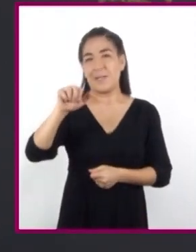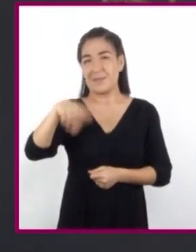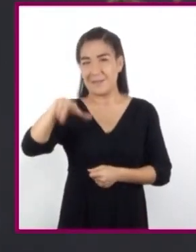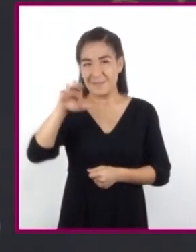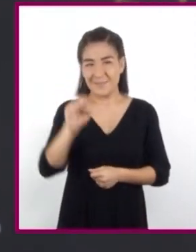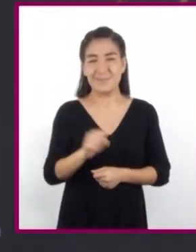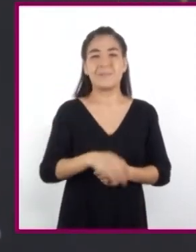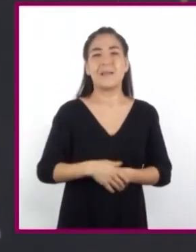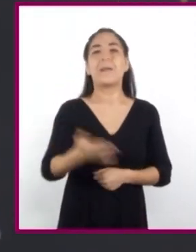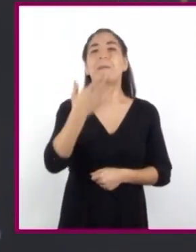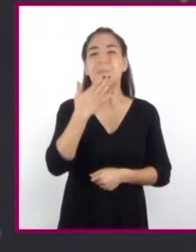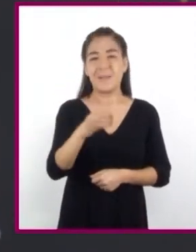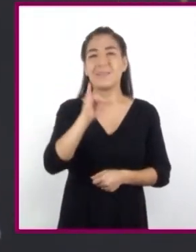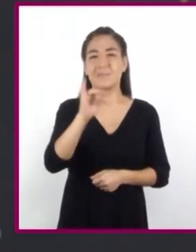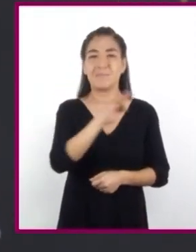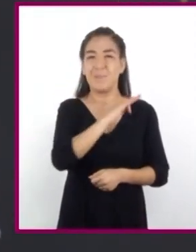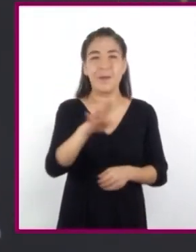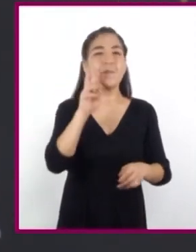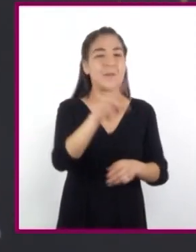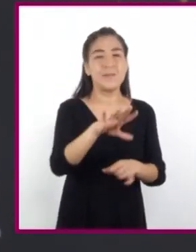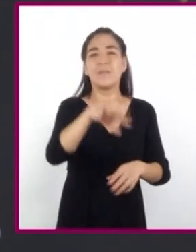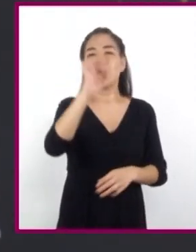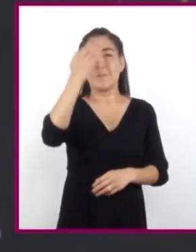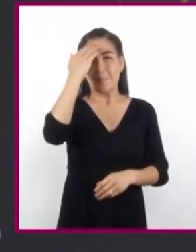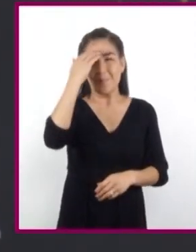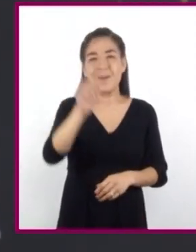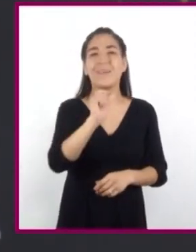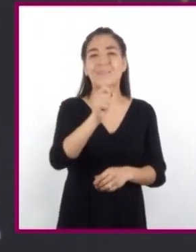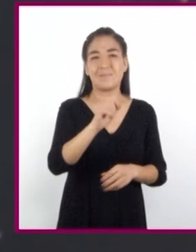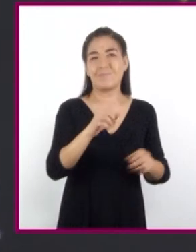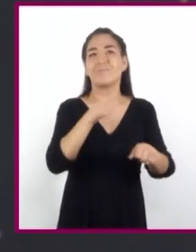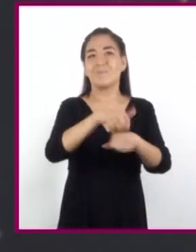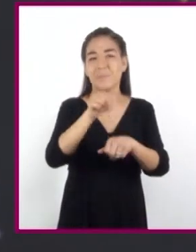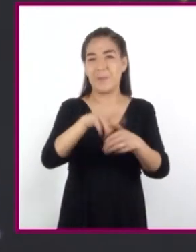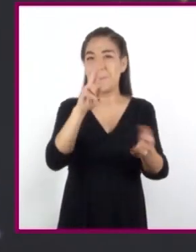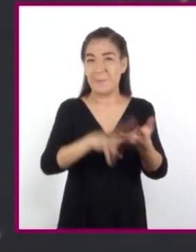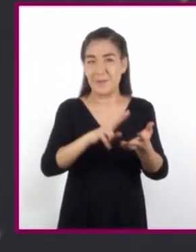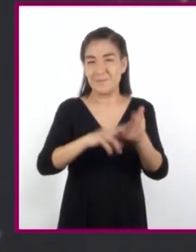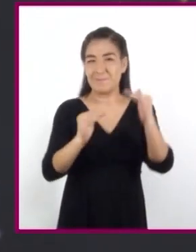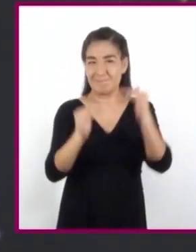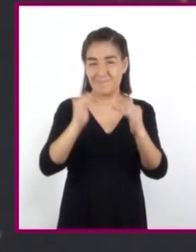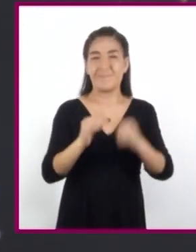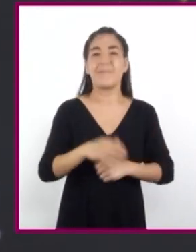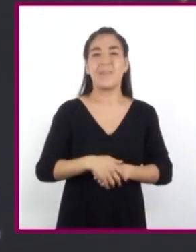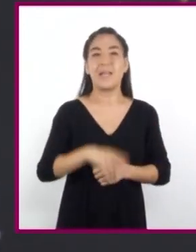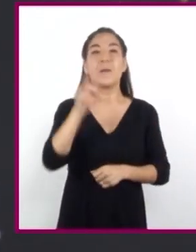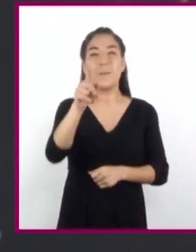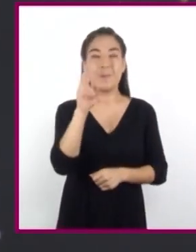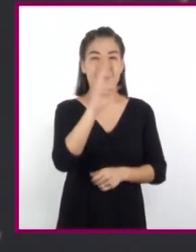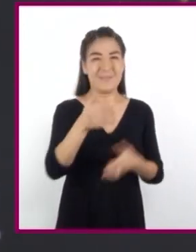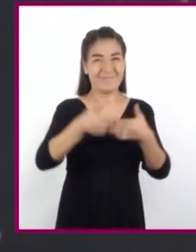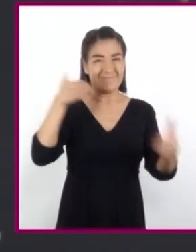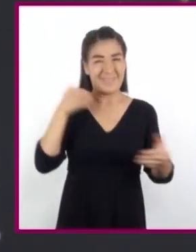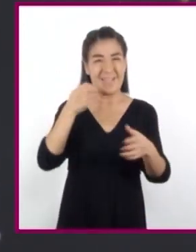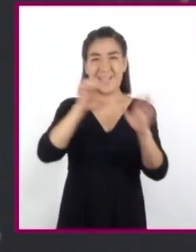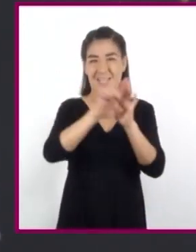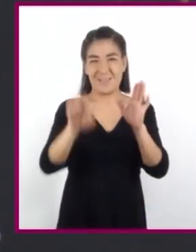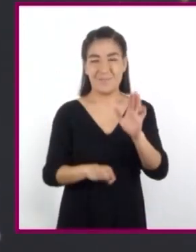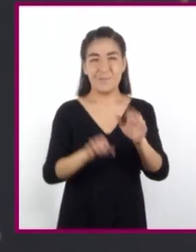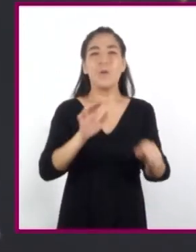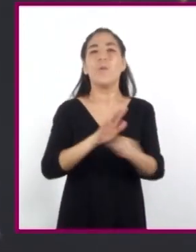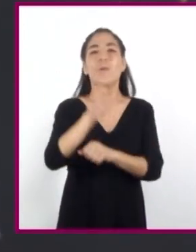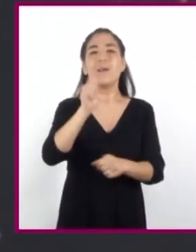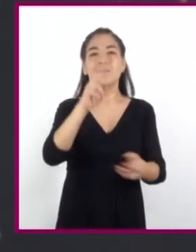encontrar los costos cuando conocemos la constante de proporcionalidad. Como pudieron observar, en los ejemplos anteriores, la